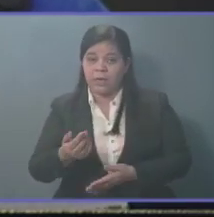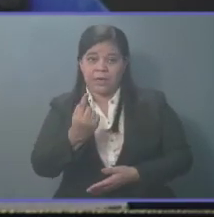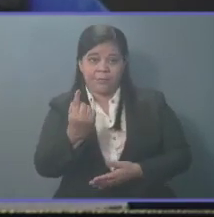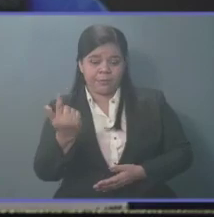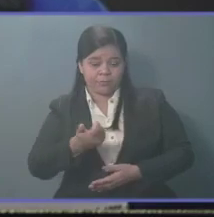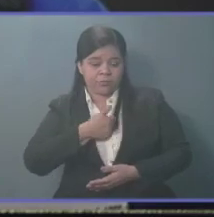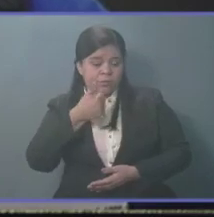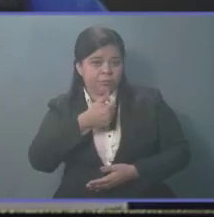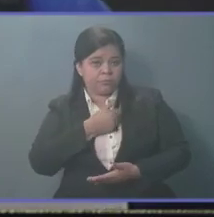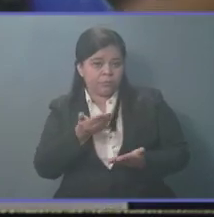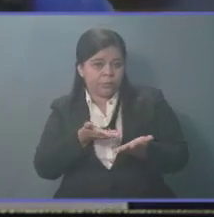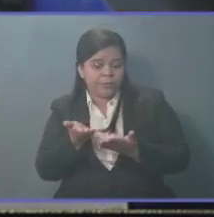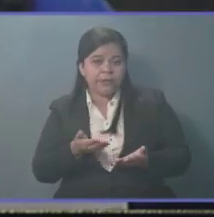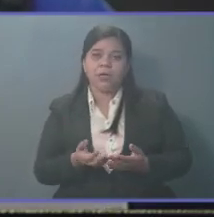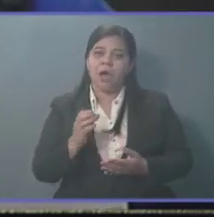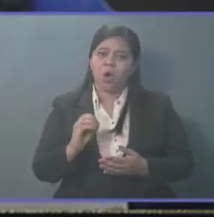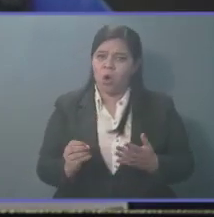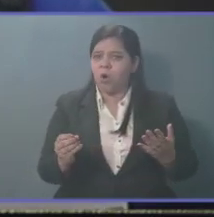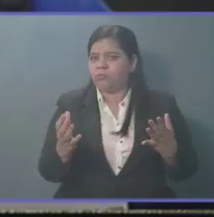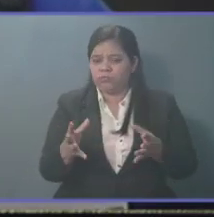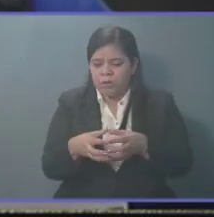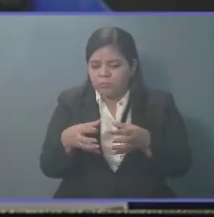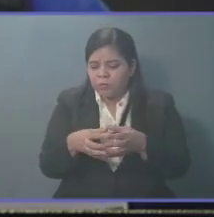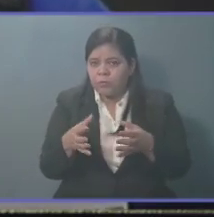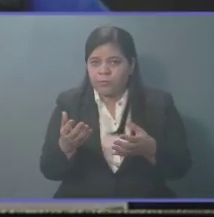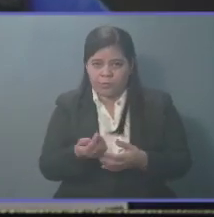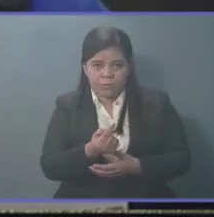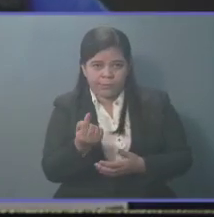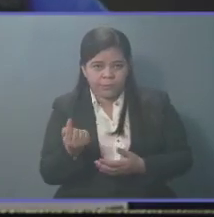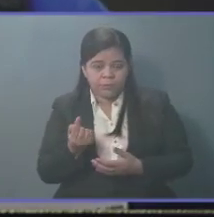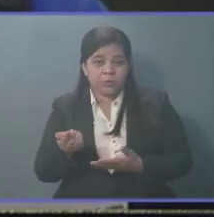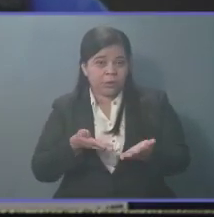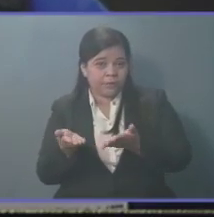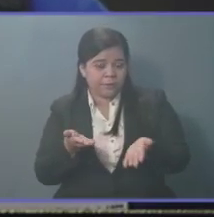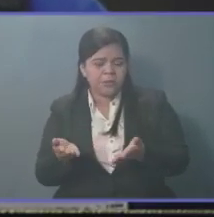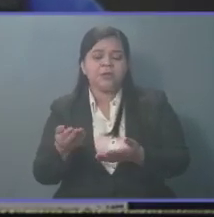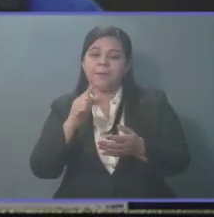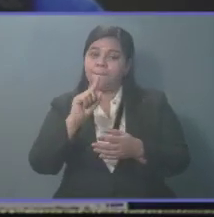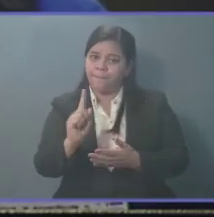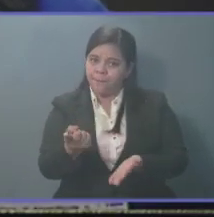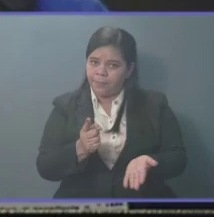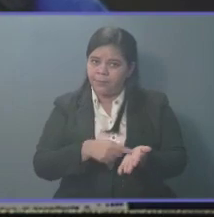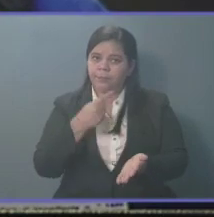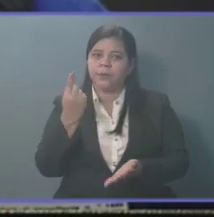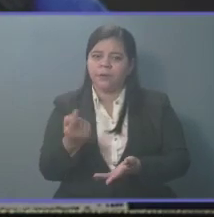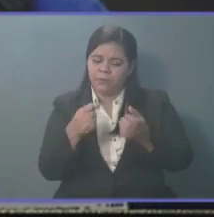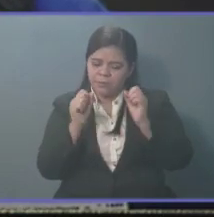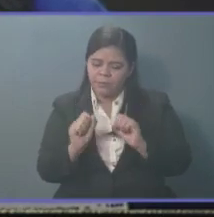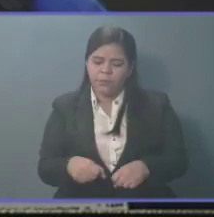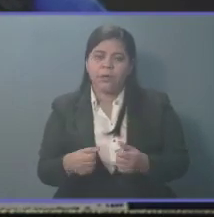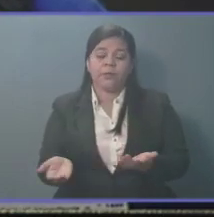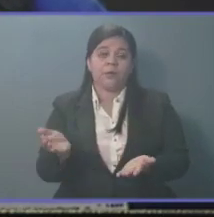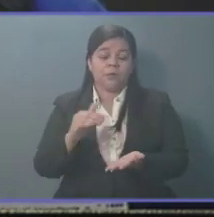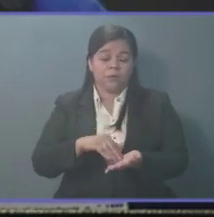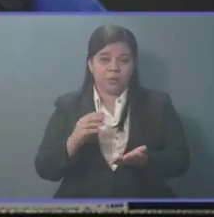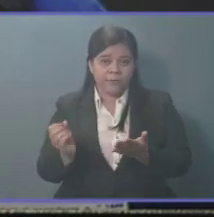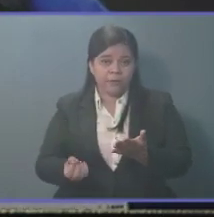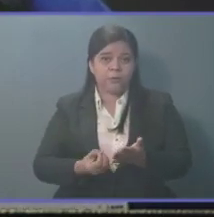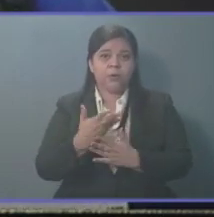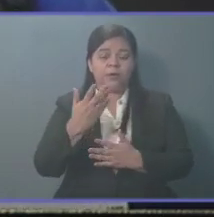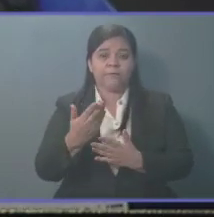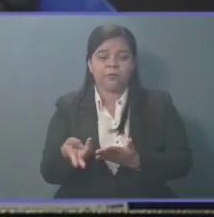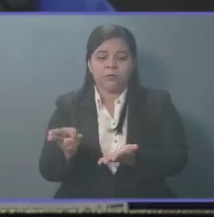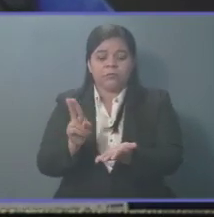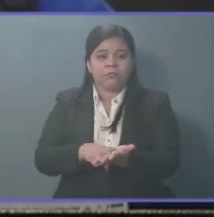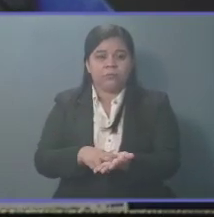individuales y sociales tendrán el beneficio para obtener por primera vez matrícula de empresa o renovar la matrícula de empresa que no se encuentre vigente,